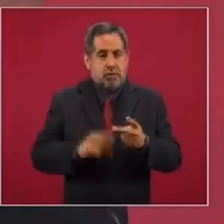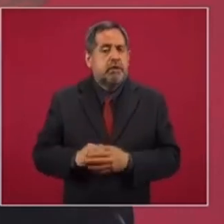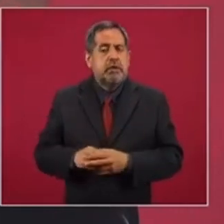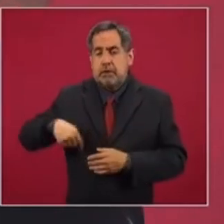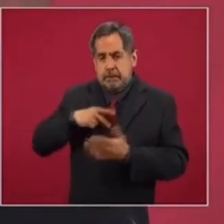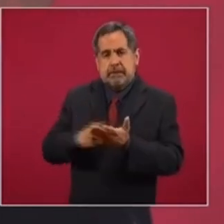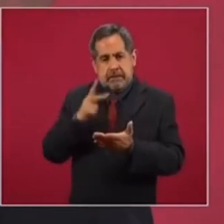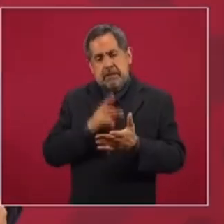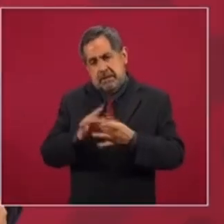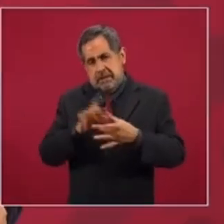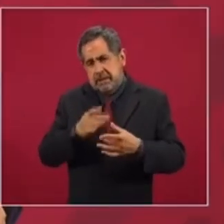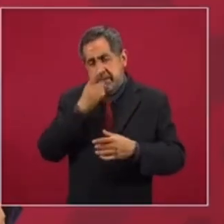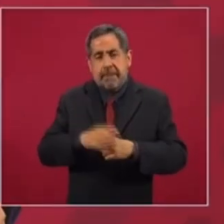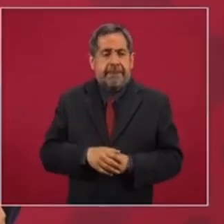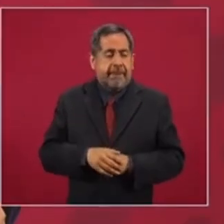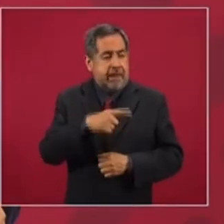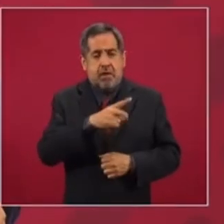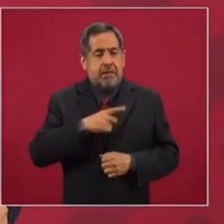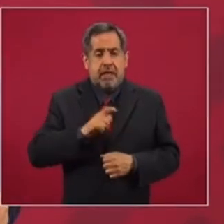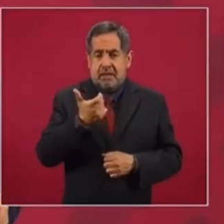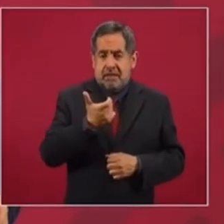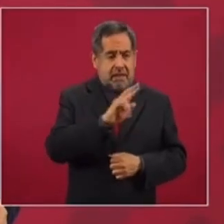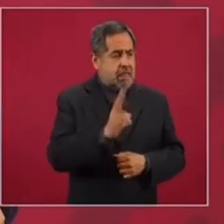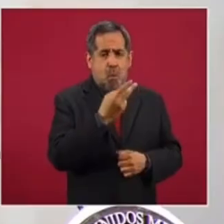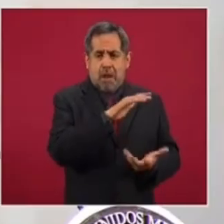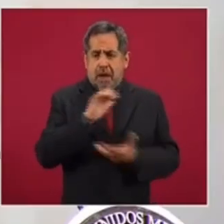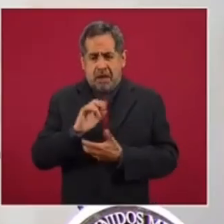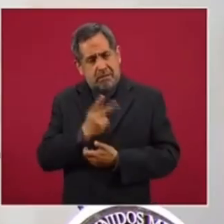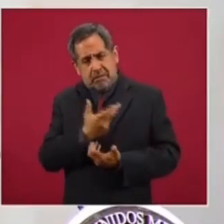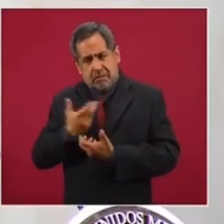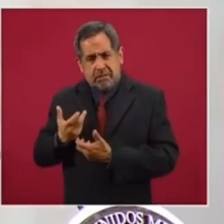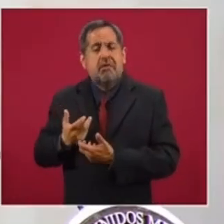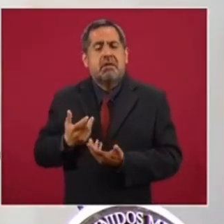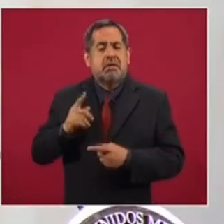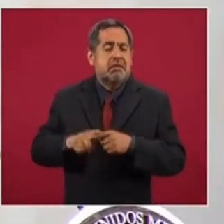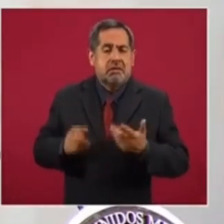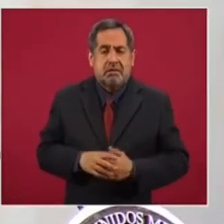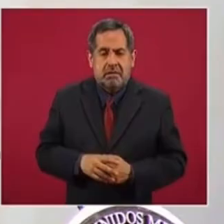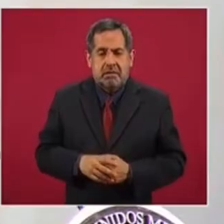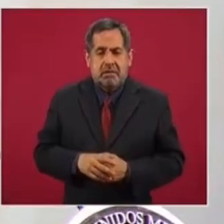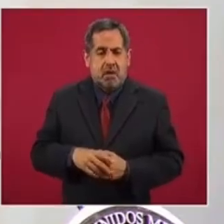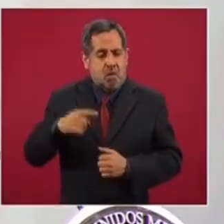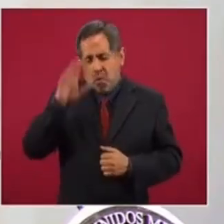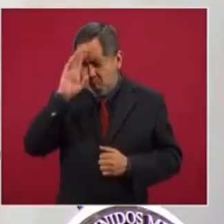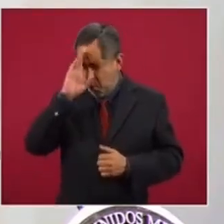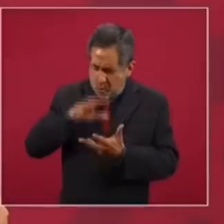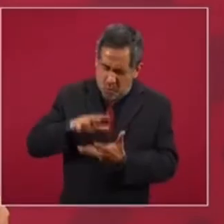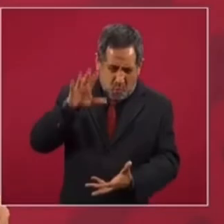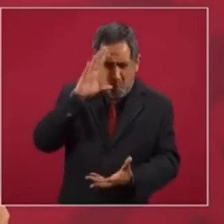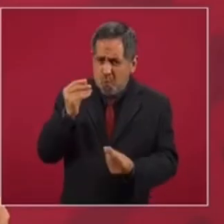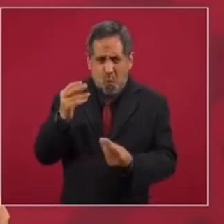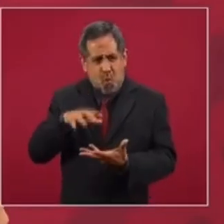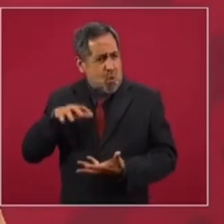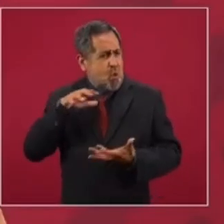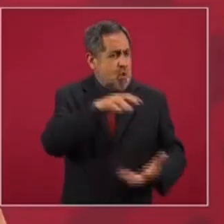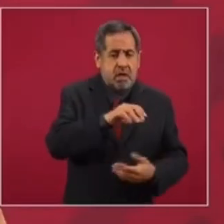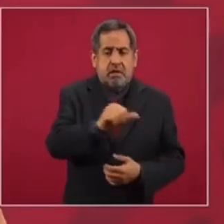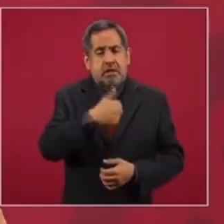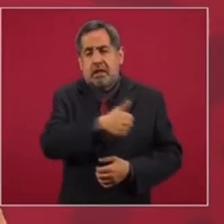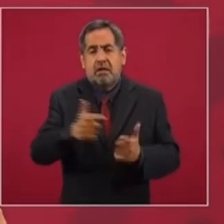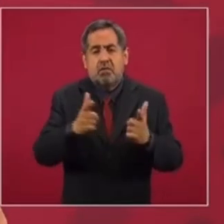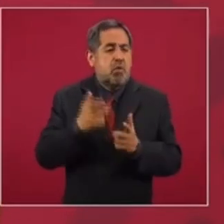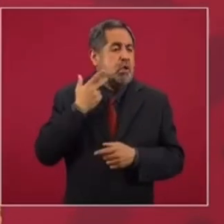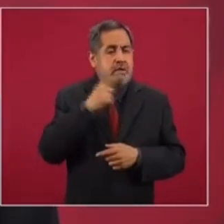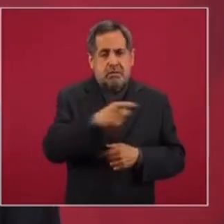venido insistiendo de que devuelvan el excesivo dinero que reciben los partidos,